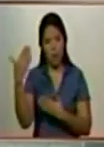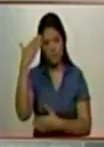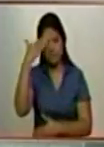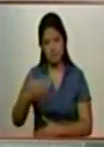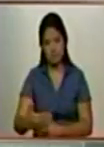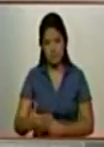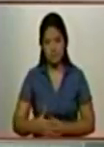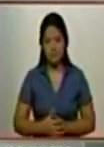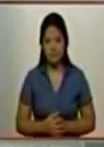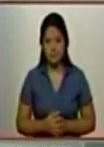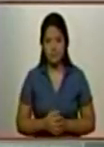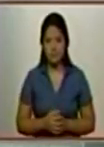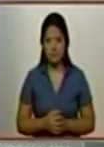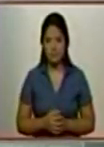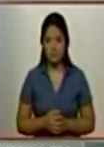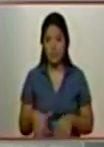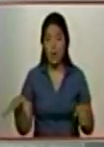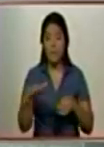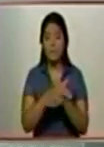López, desde la sede del Ministerio.